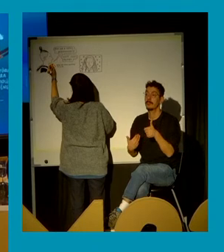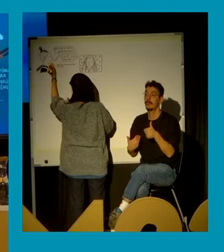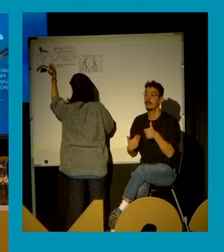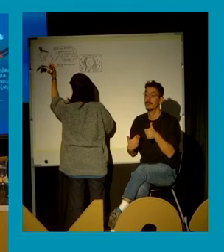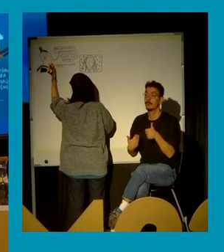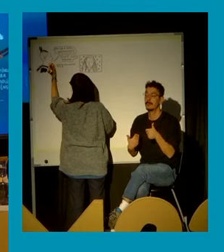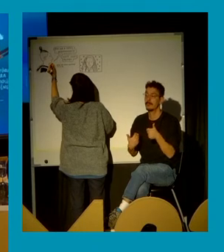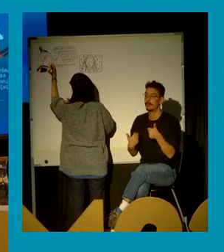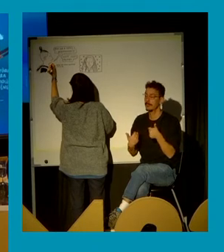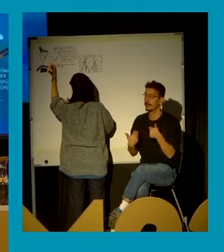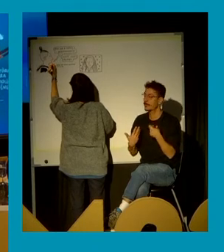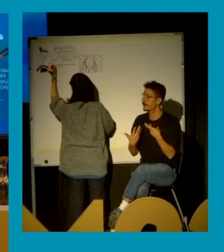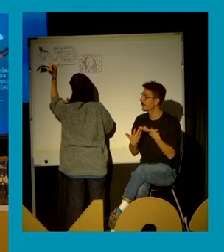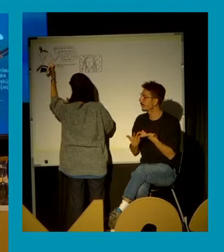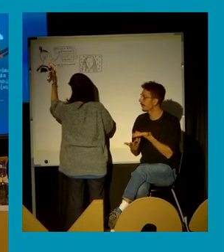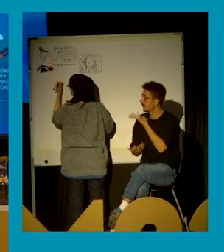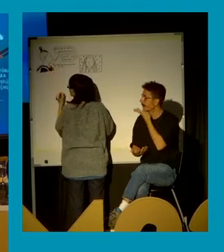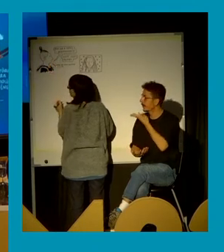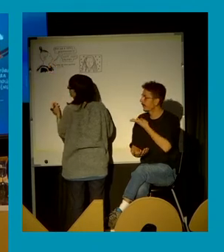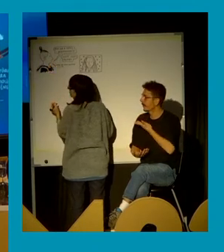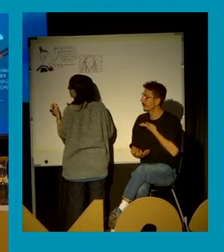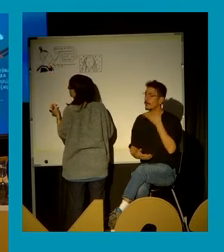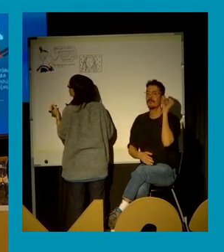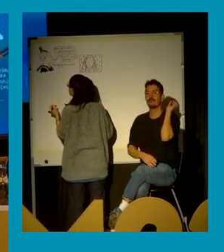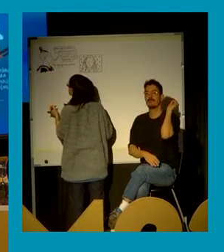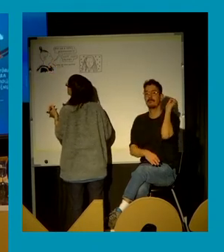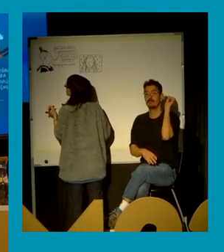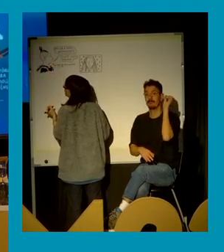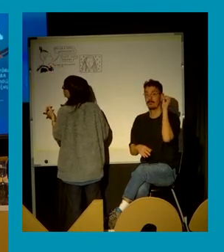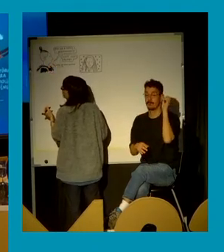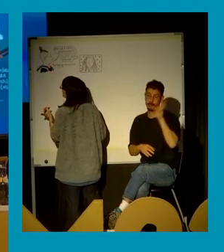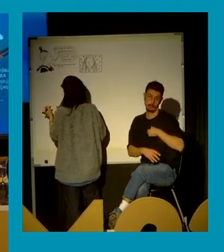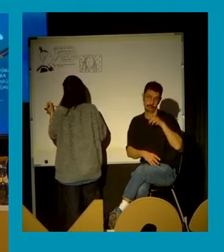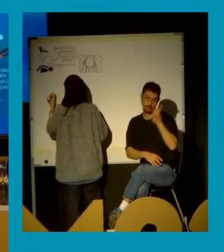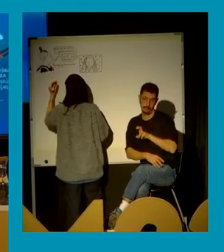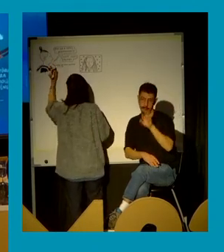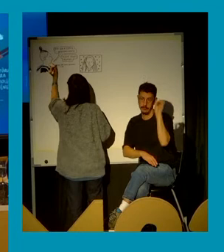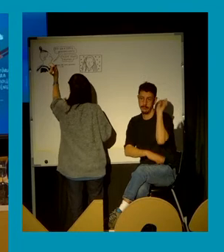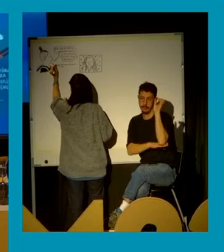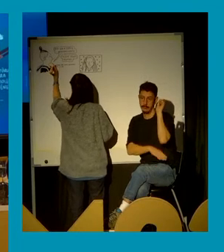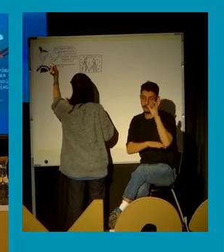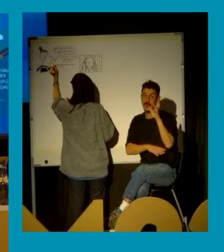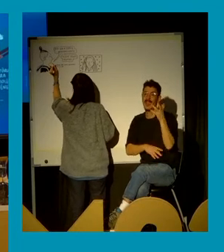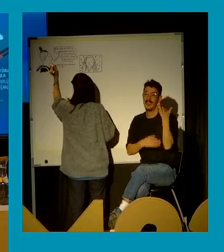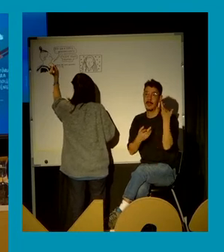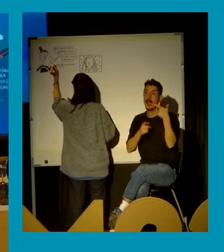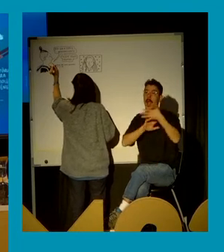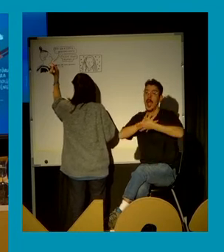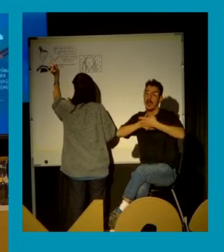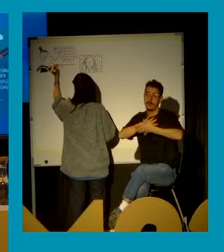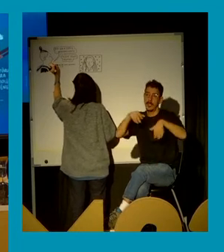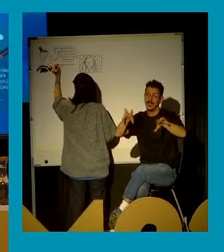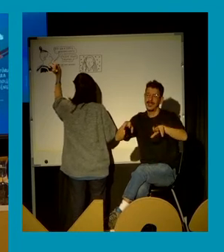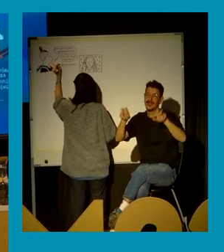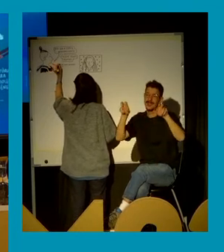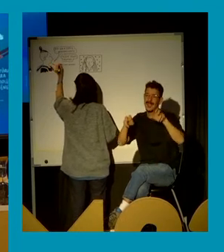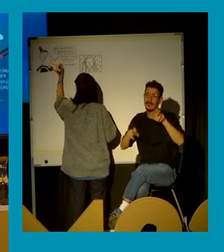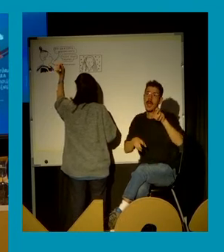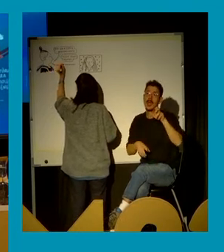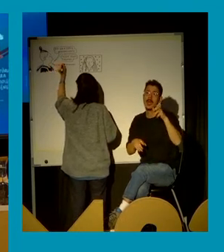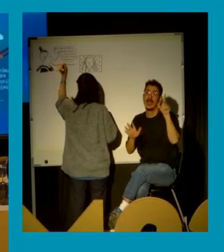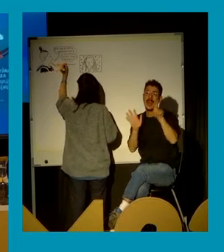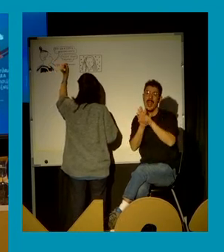la nueva ley, la llamada ley del sí o sí, la ley de libertades